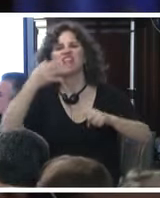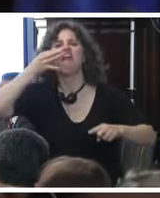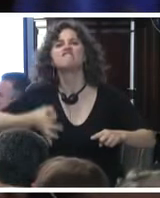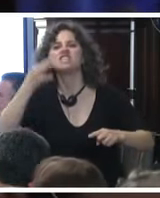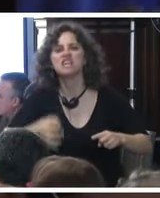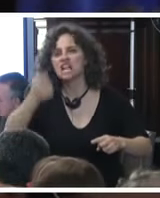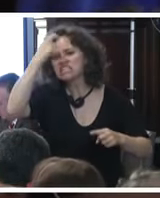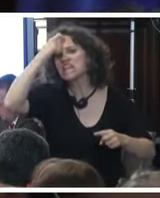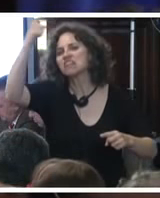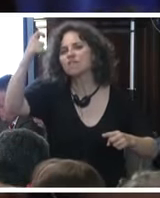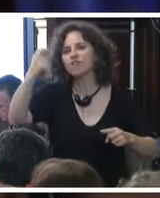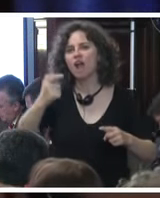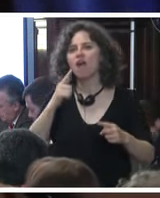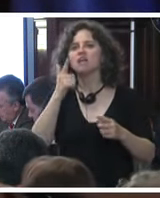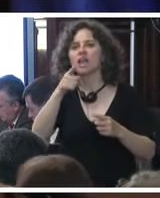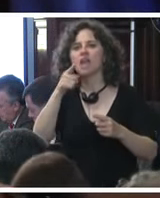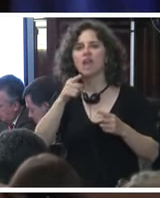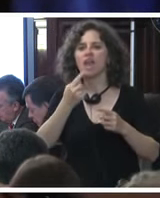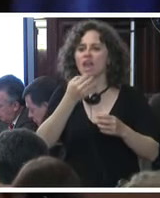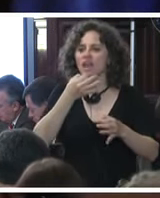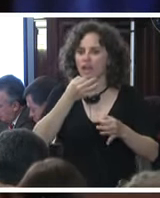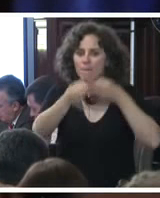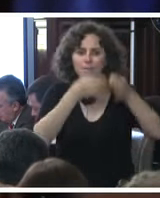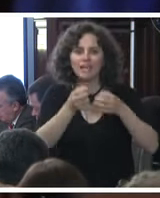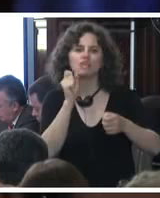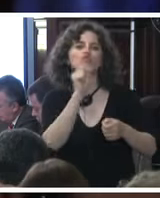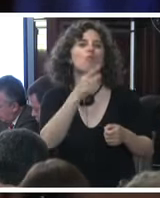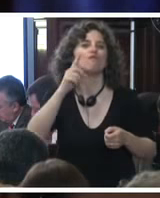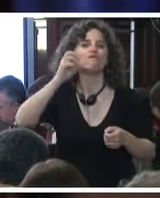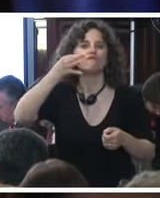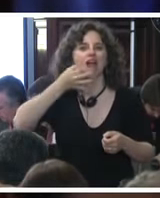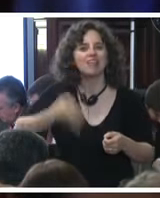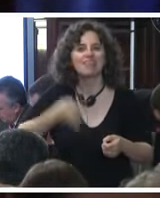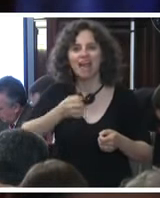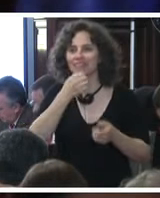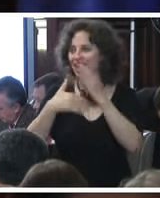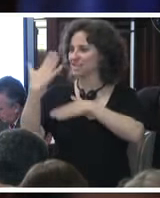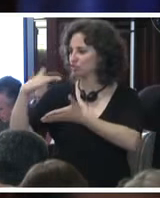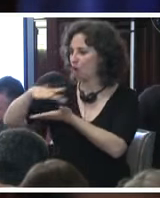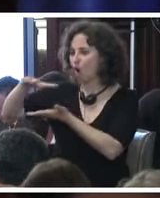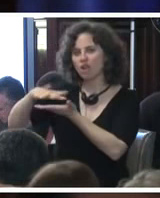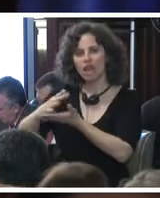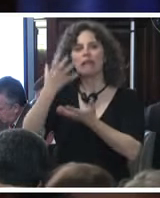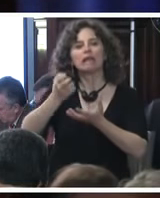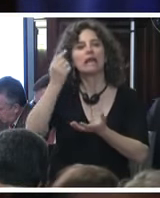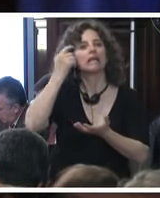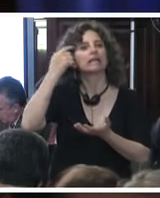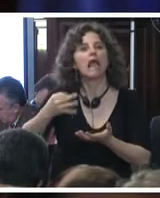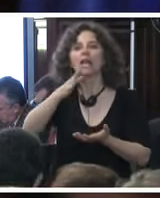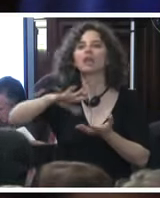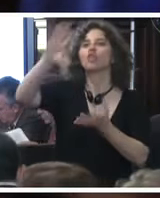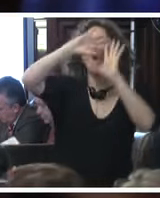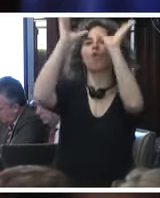científicas que sustenten su supuesta verdad histórica que hicieron, querían hacer creer a la sociedad